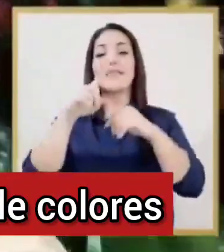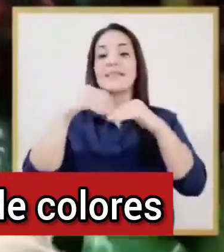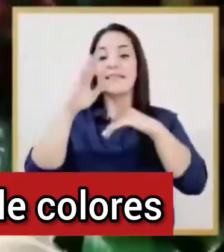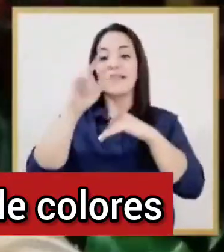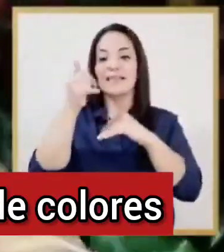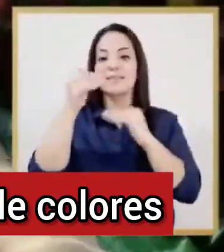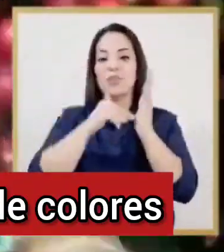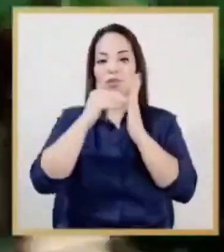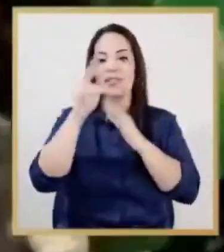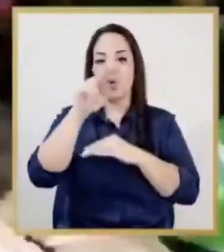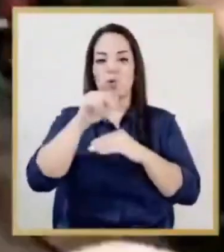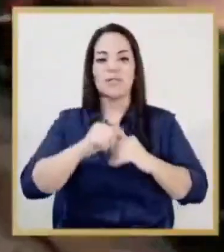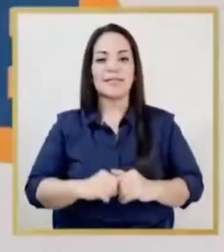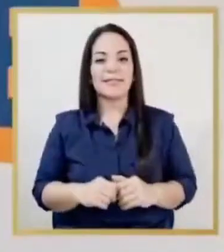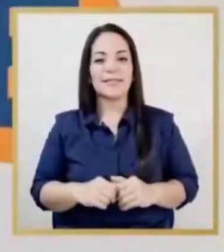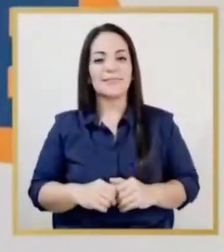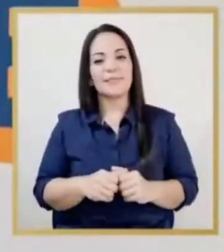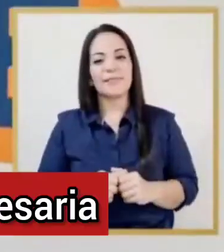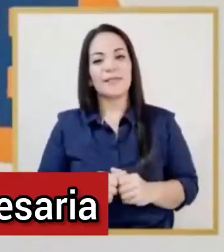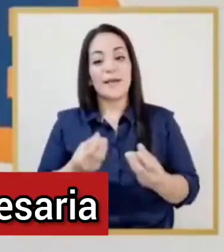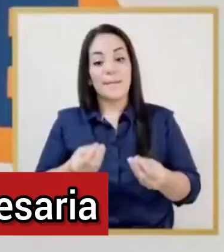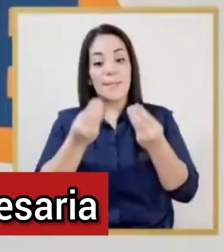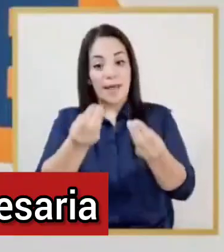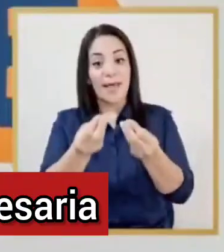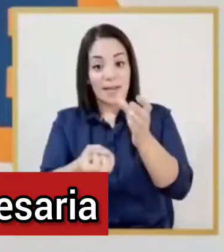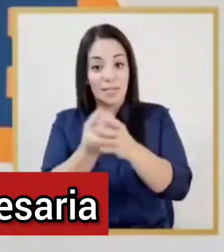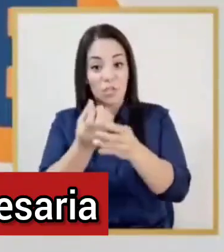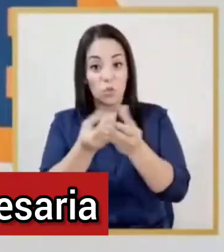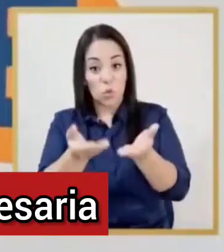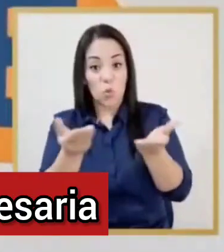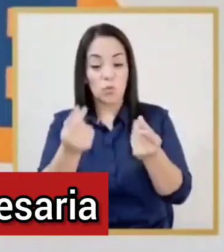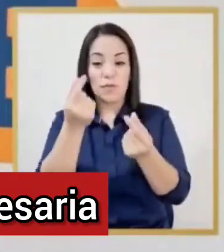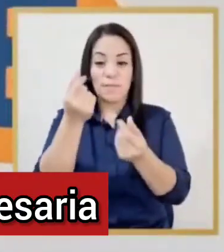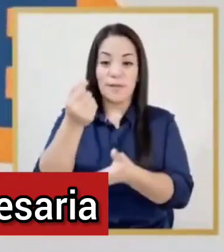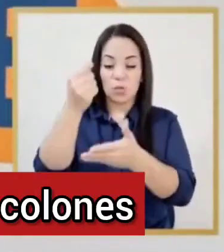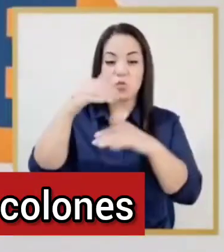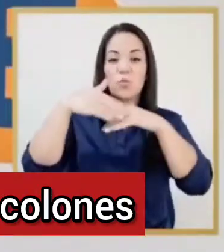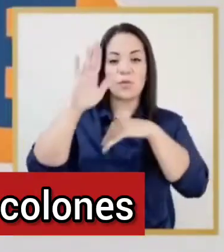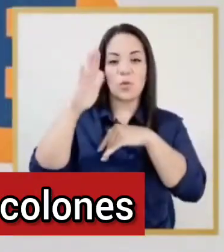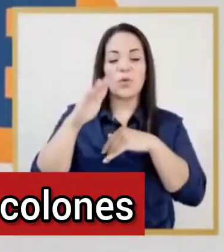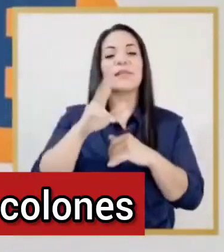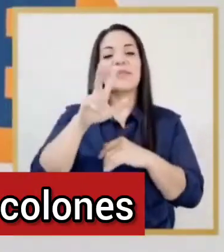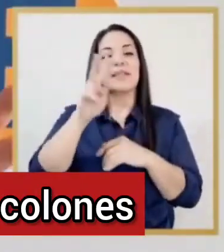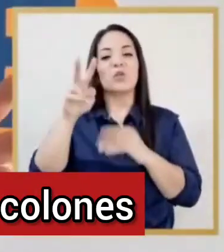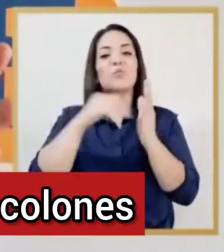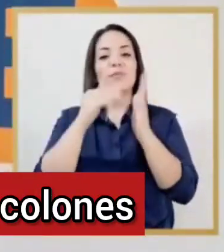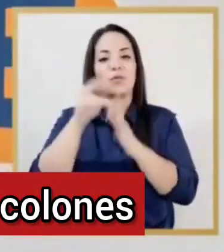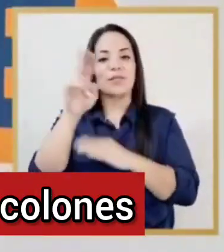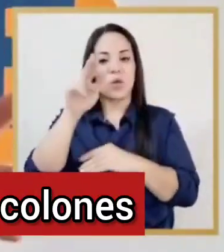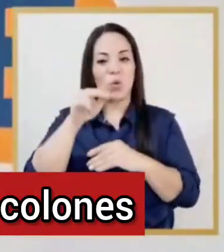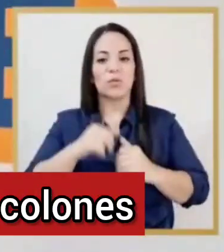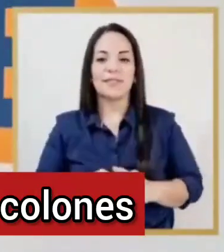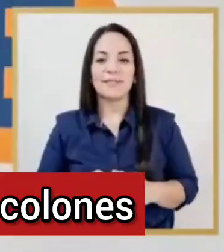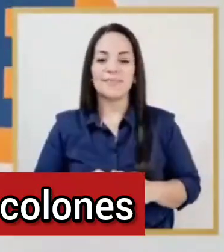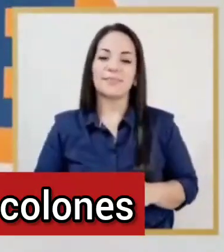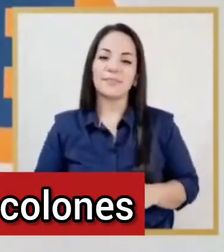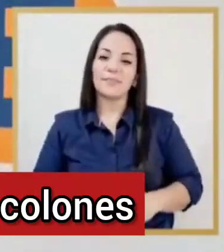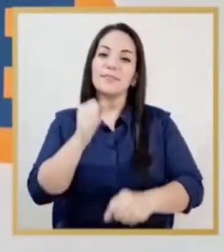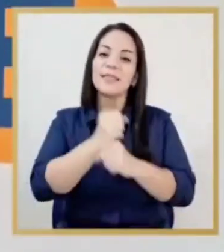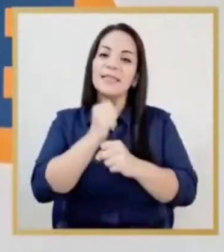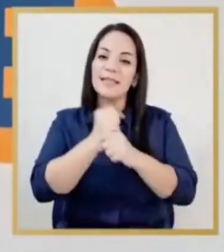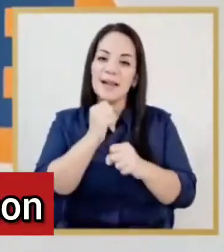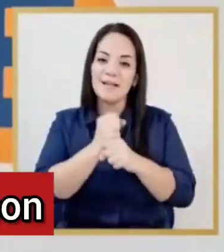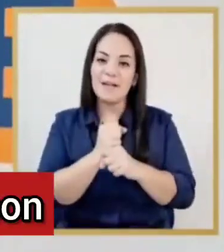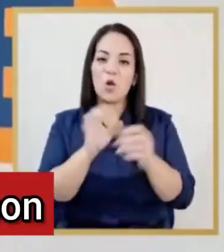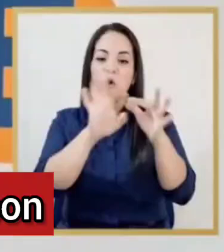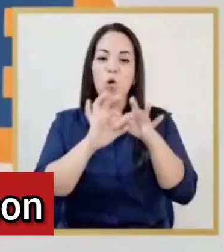millones de colones. Para poder darles estos insumos fue necesaria una inversión superior a los 32 millones de colones.